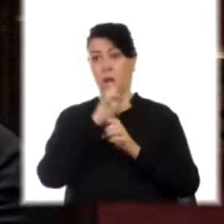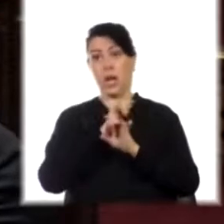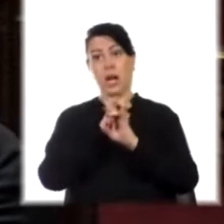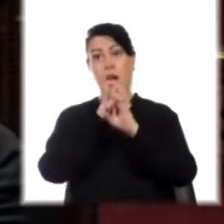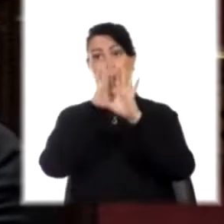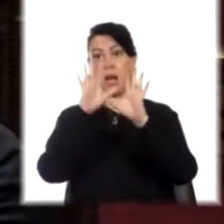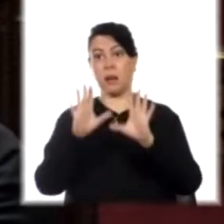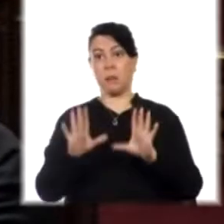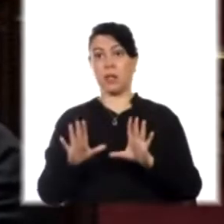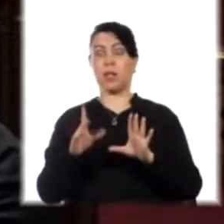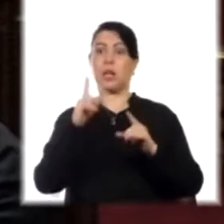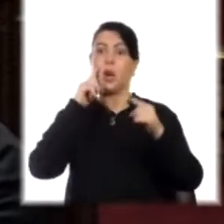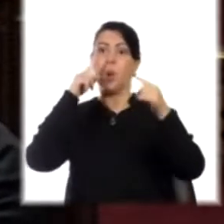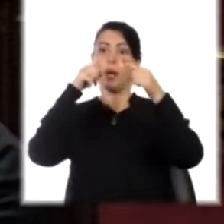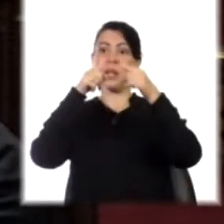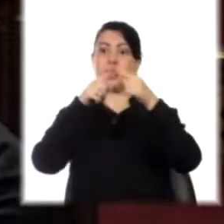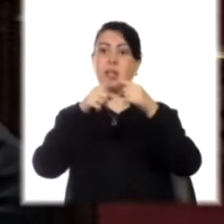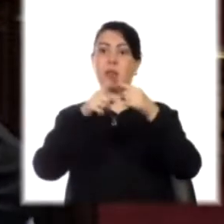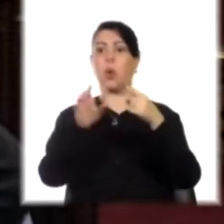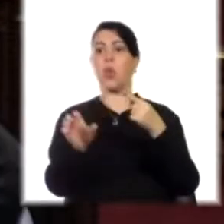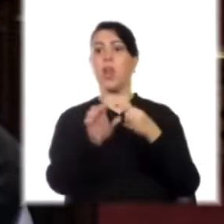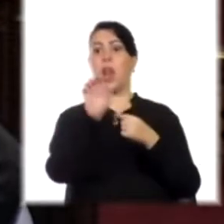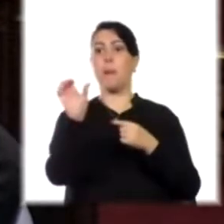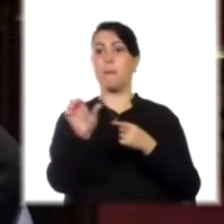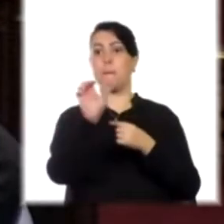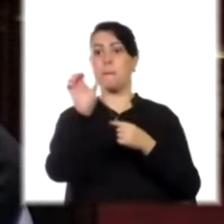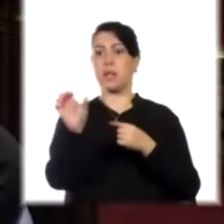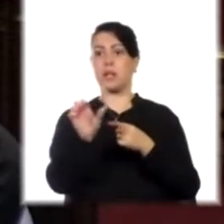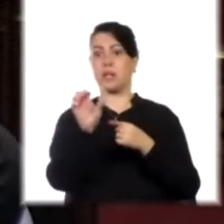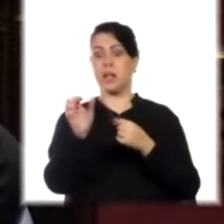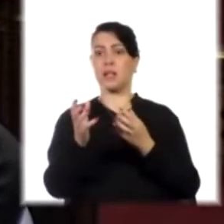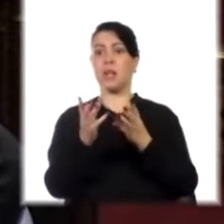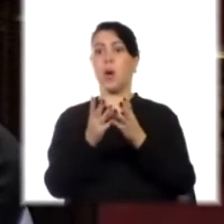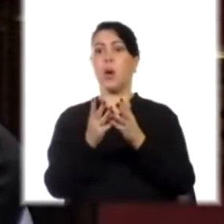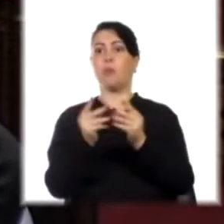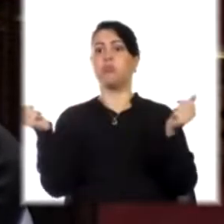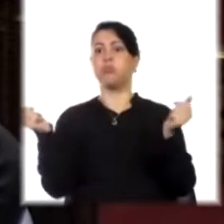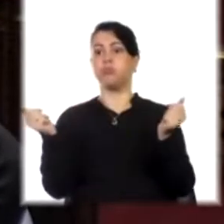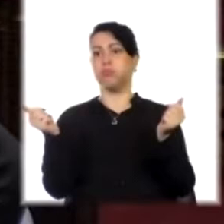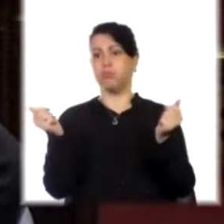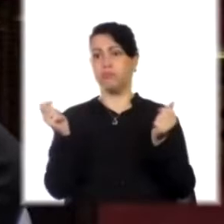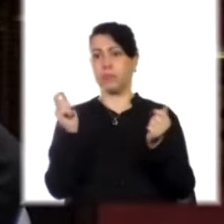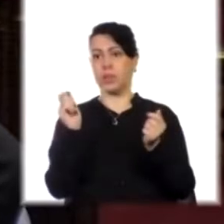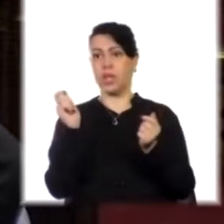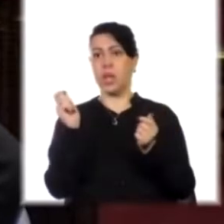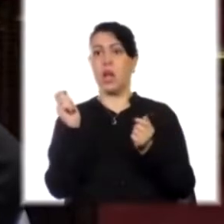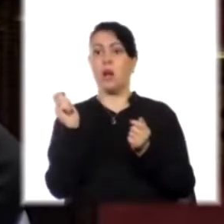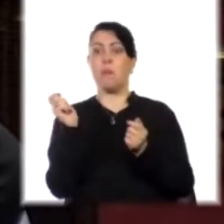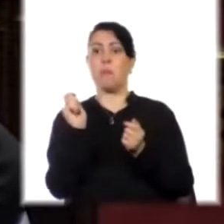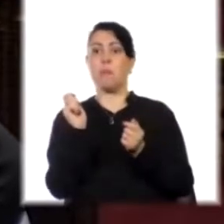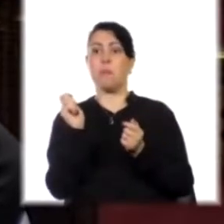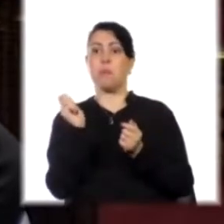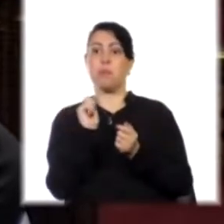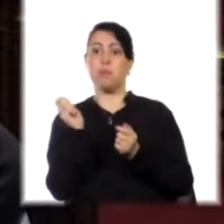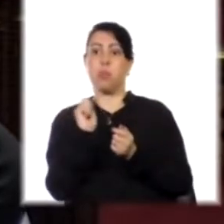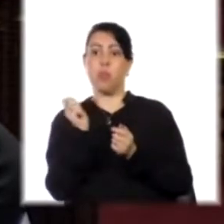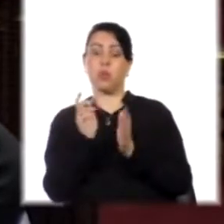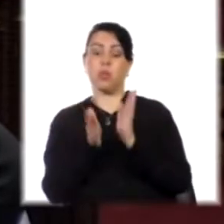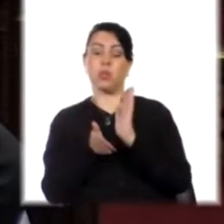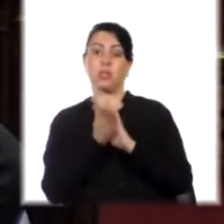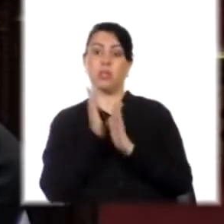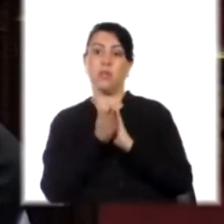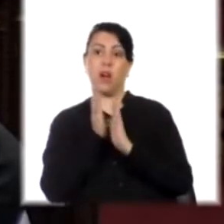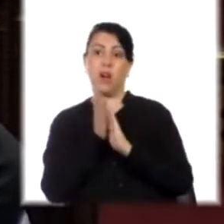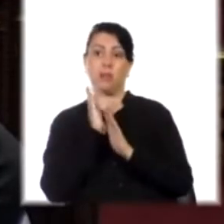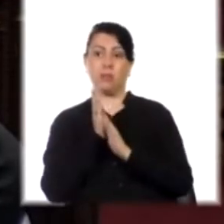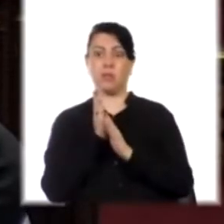establecido que el objetivo de la empresa es desmantelar este servicio público del cual dice que se va a retirar en